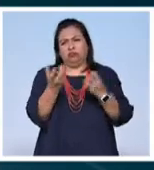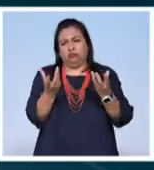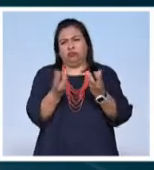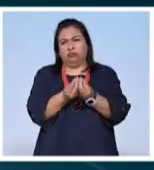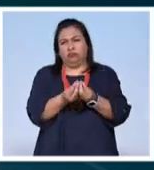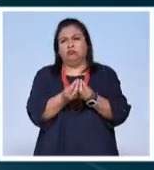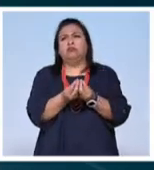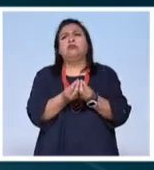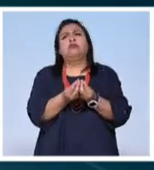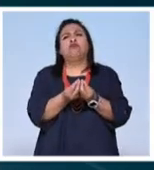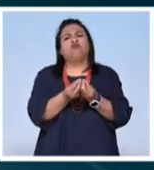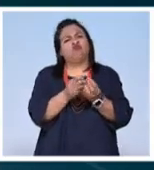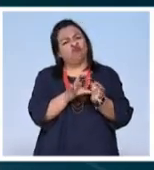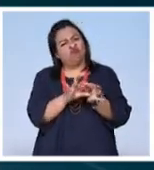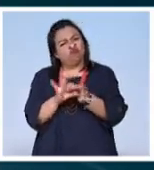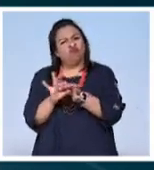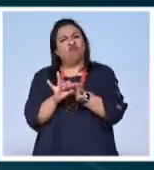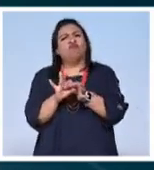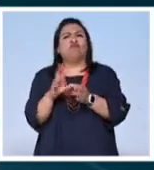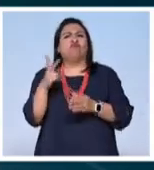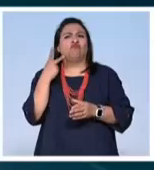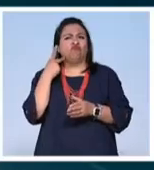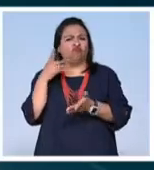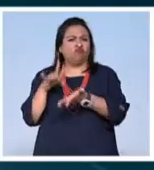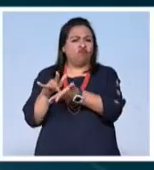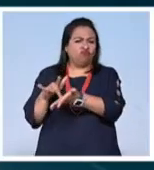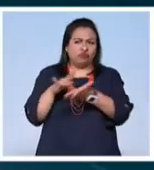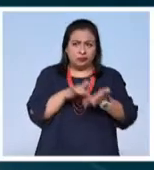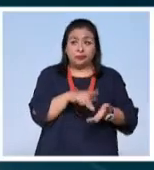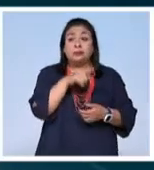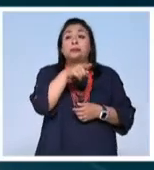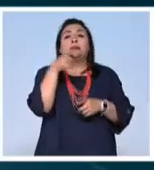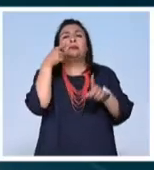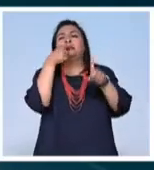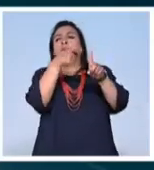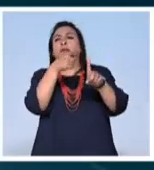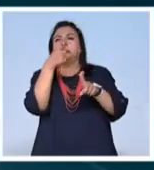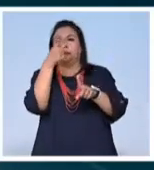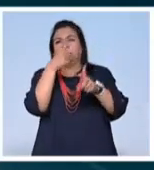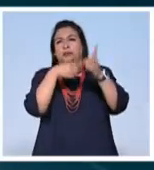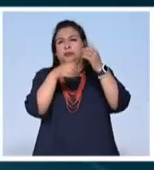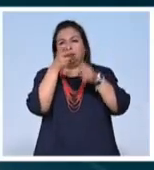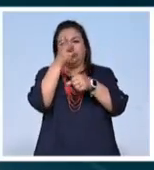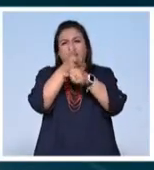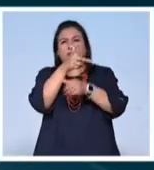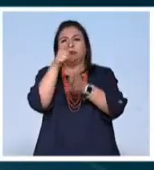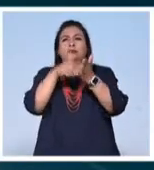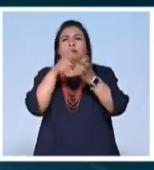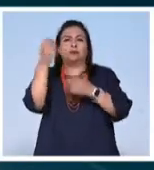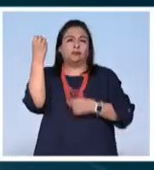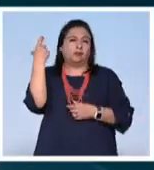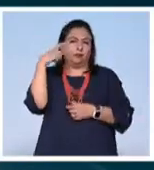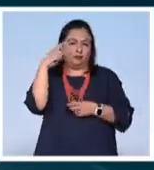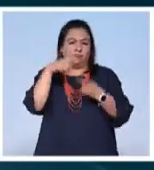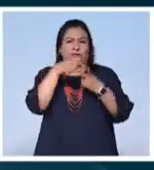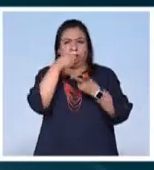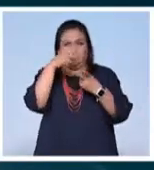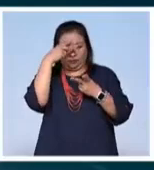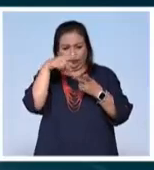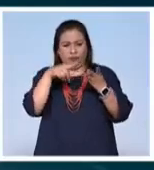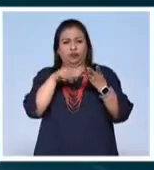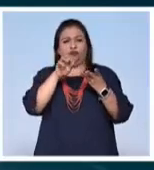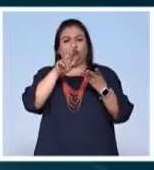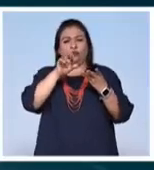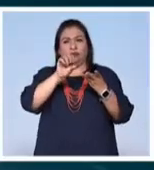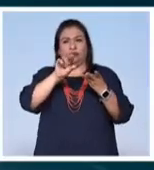juntos aliados políticamente. El objetivo de esta obra, filmada en Querétaro, la Ciudad de México y el Fuerte de